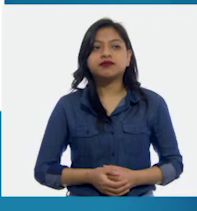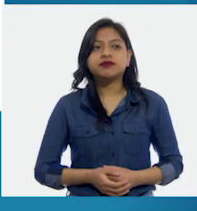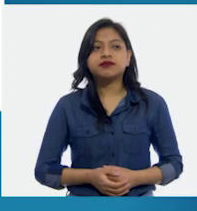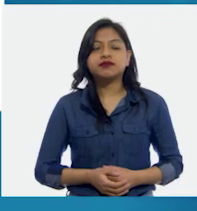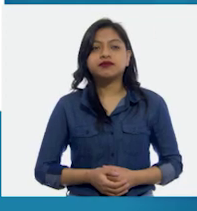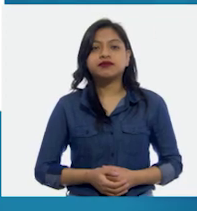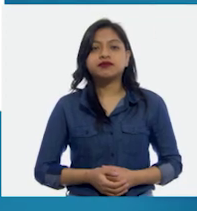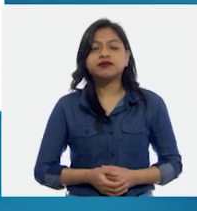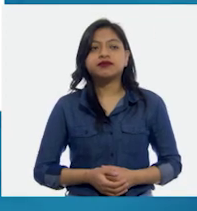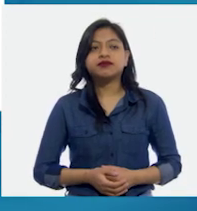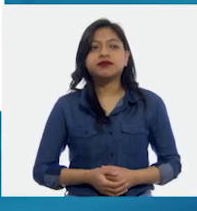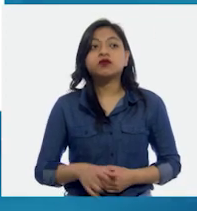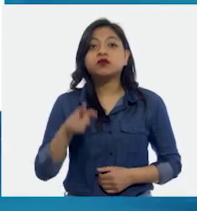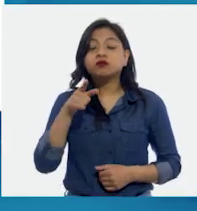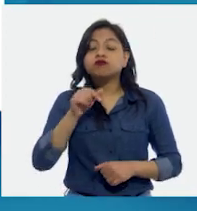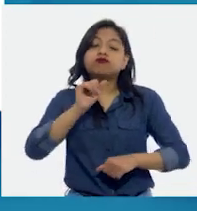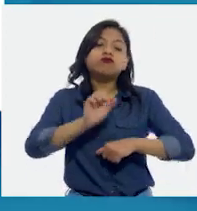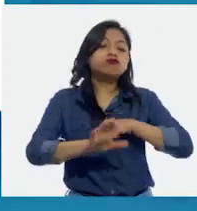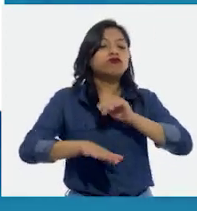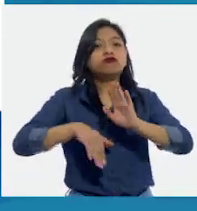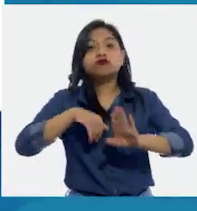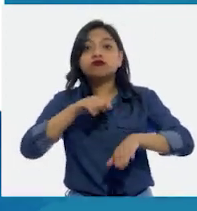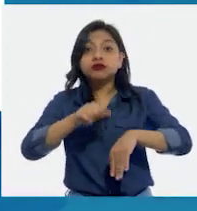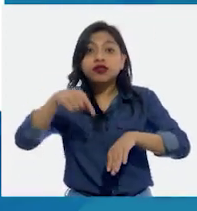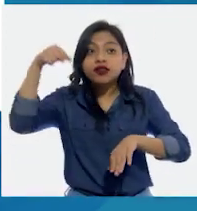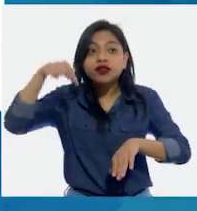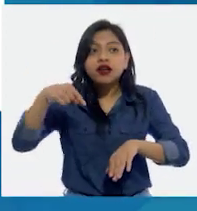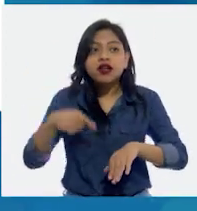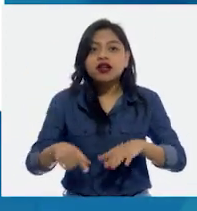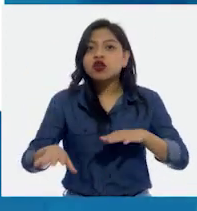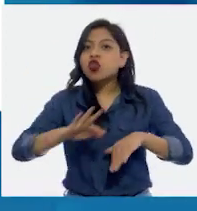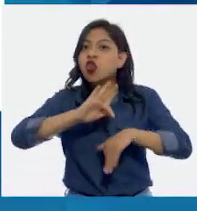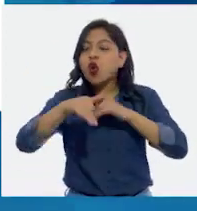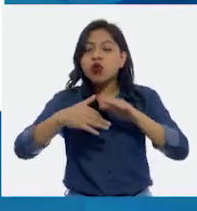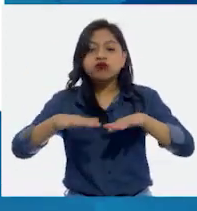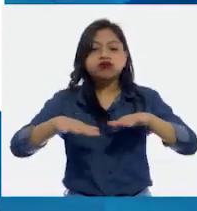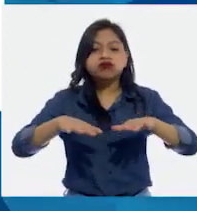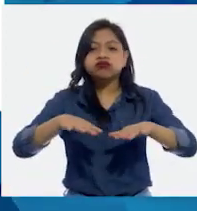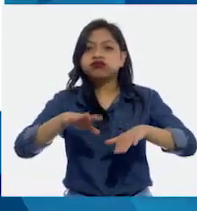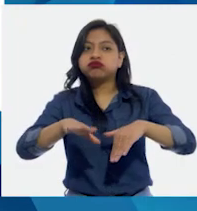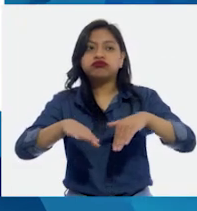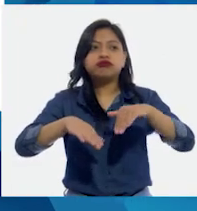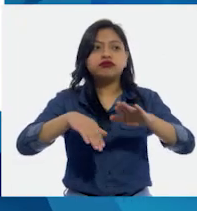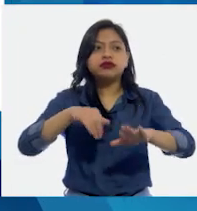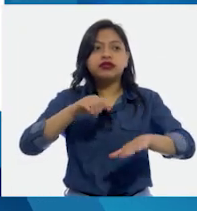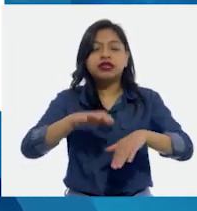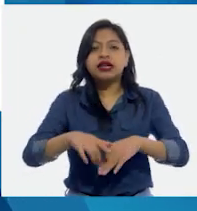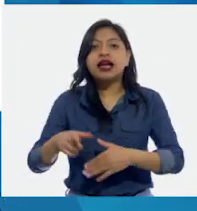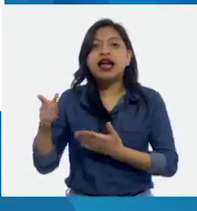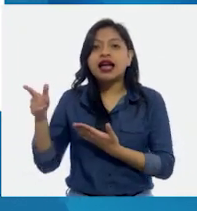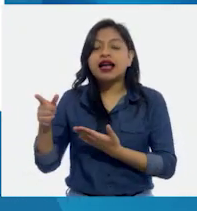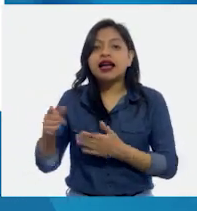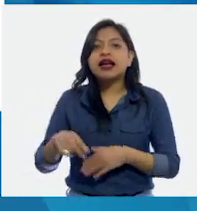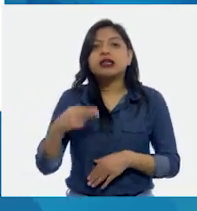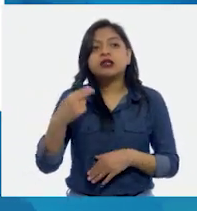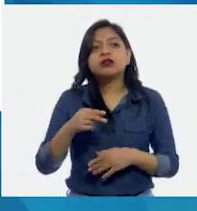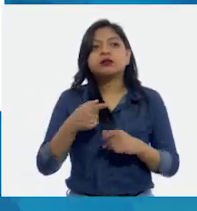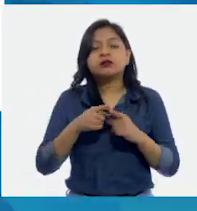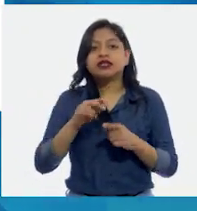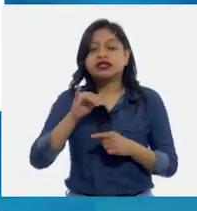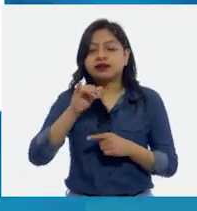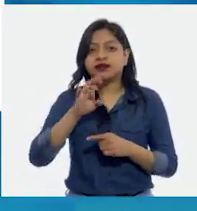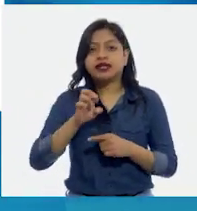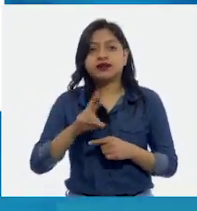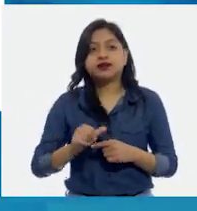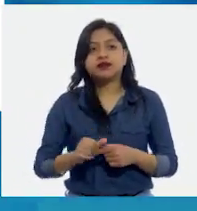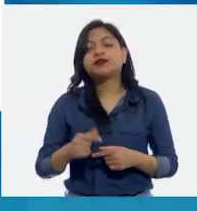Cuando estás caminando por aquí, todo se mueve. Este ambiente se llama turbera. Esta